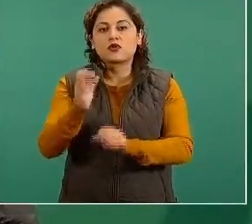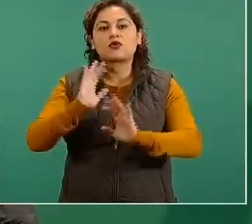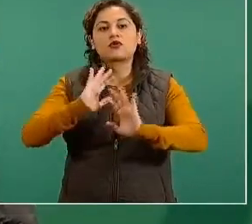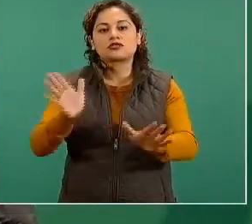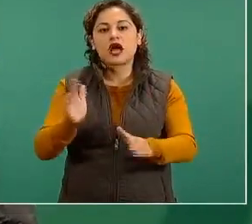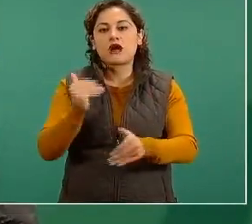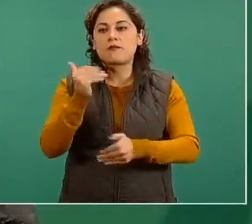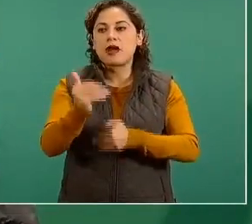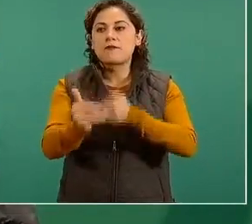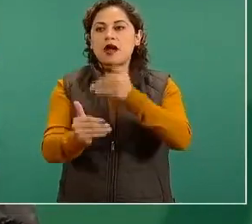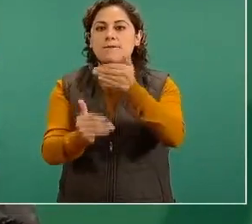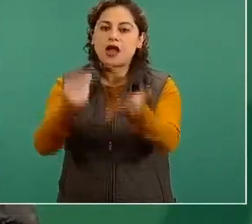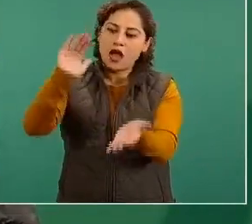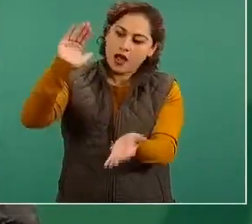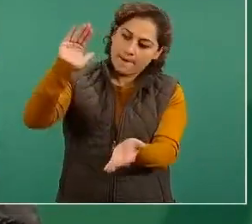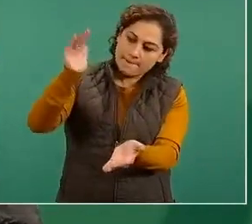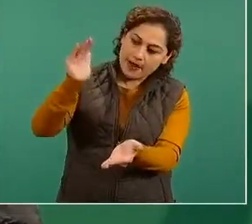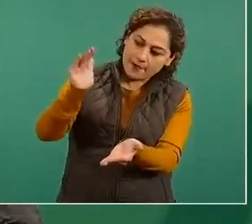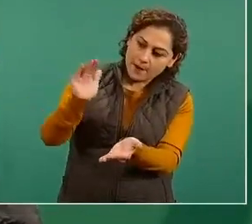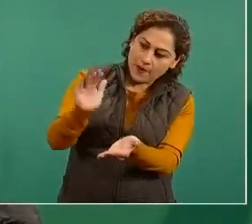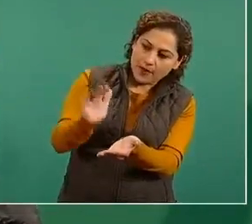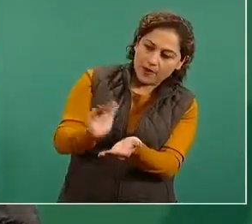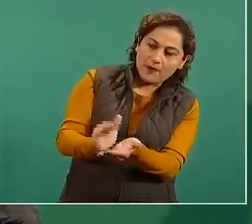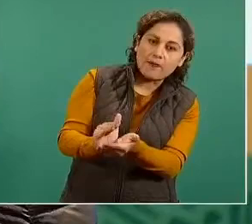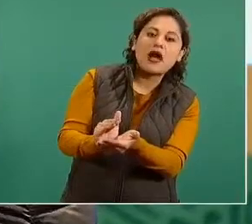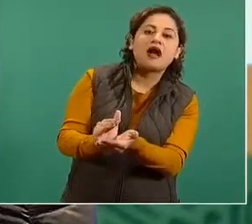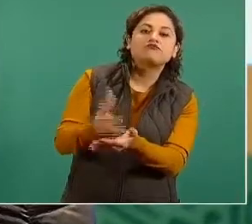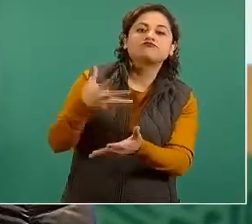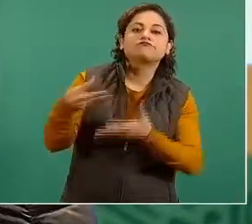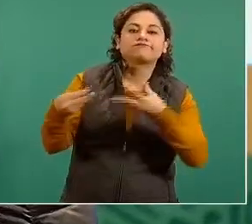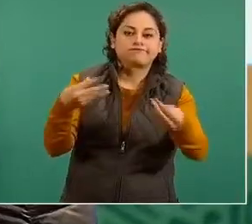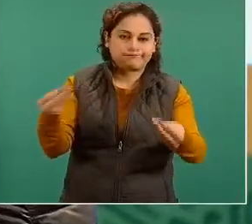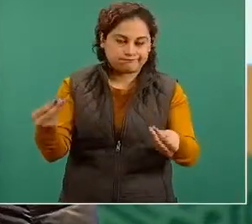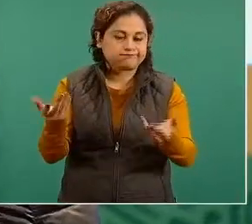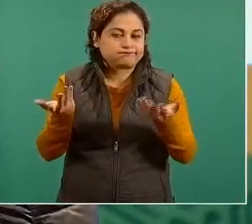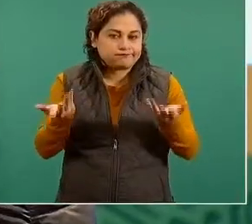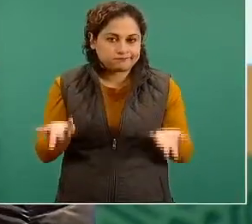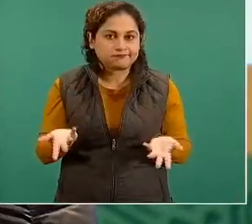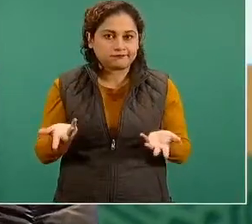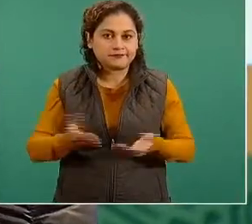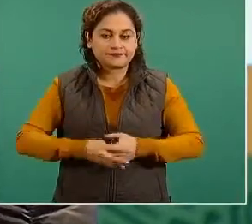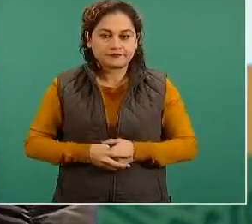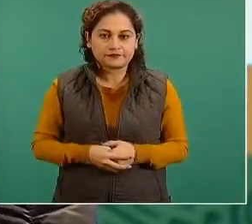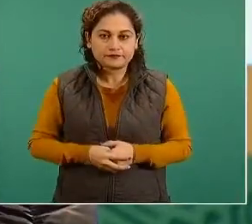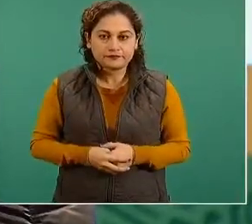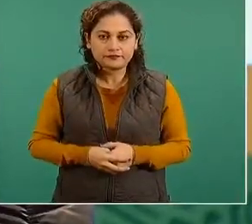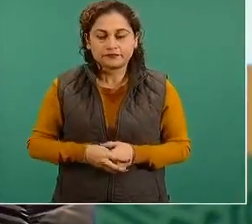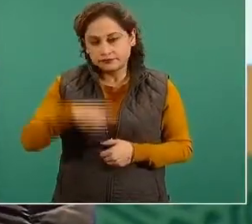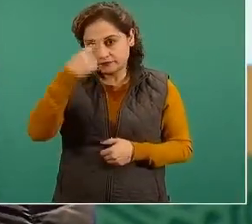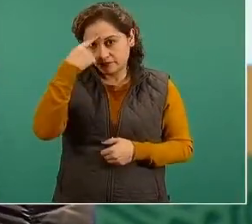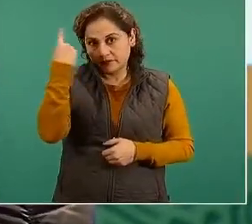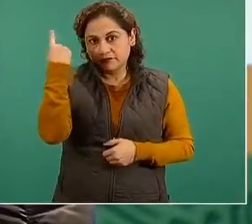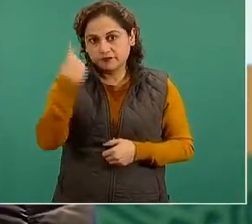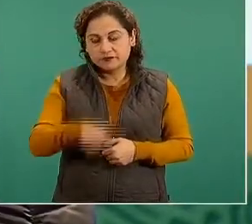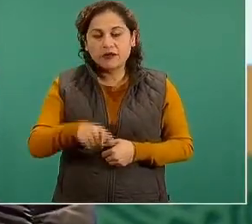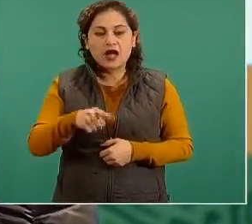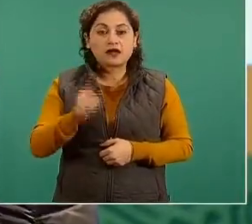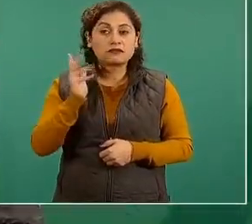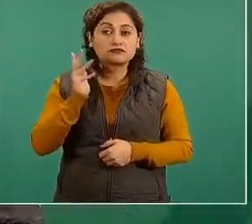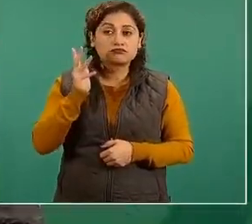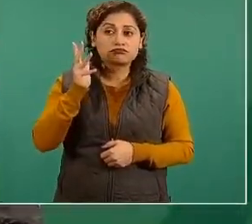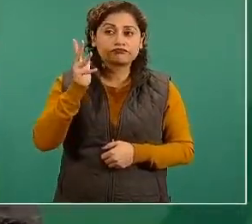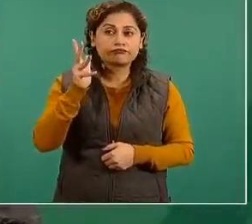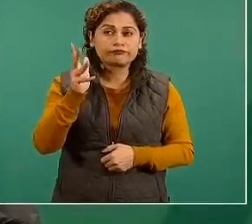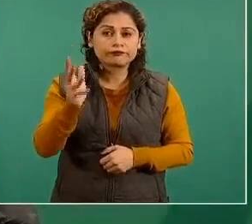disminuir la curva epidémica de nuestro país hasta llegar a que la enfermedad